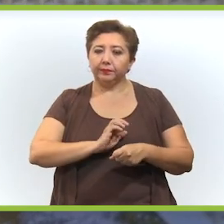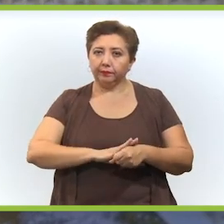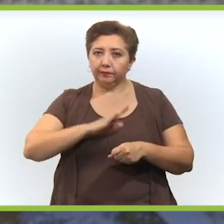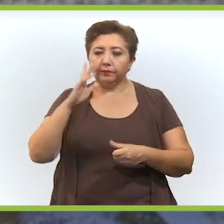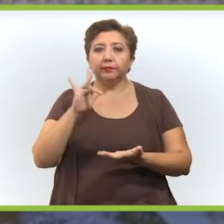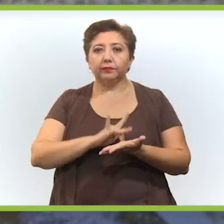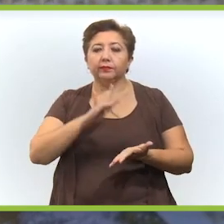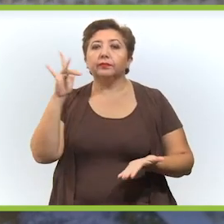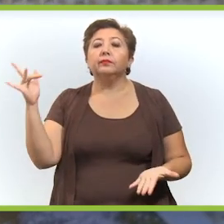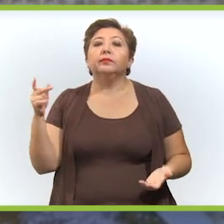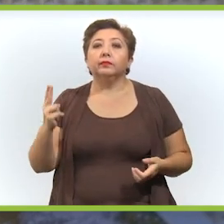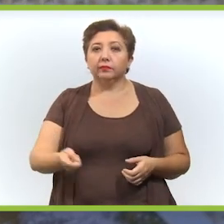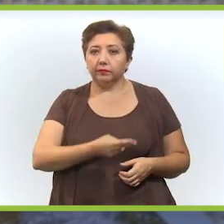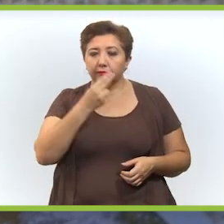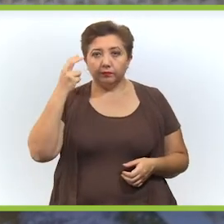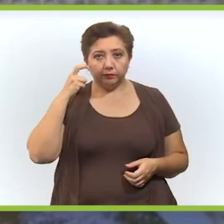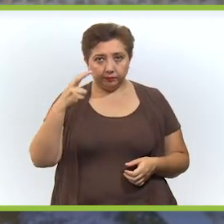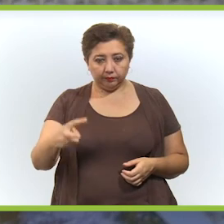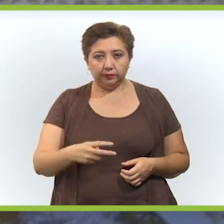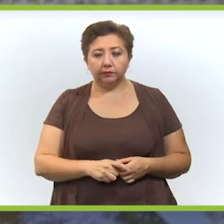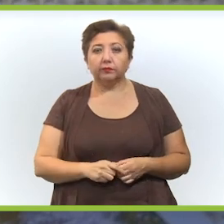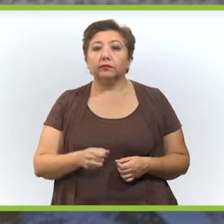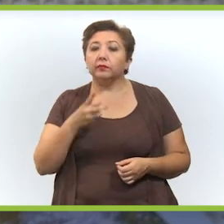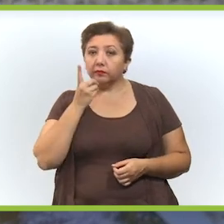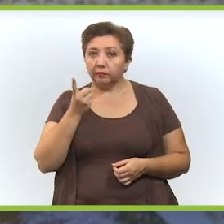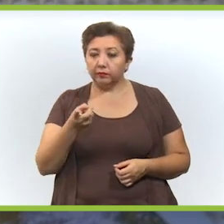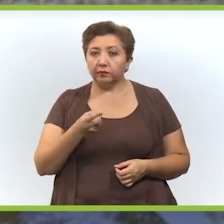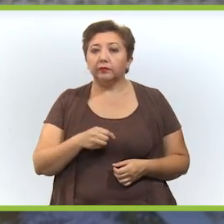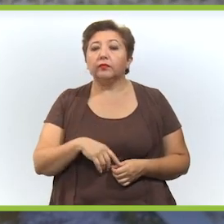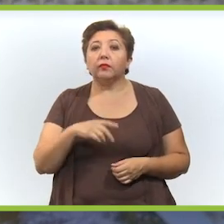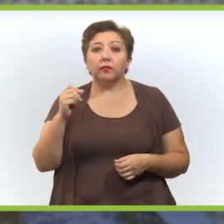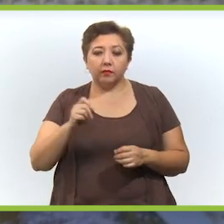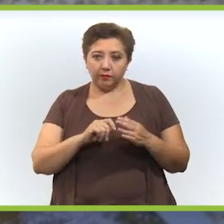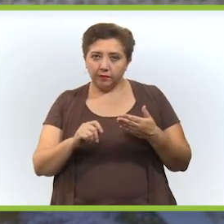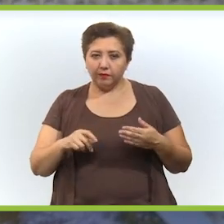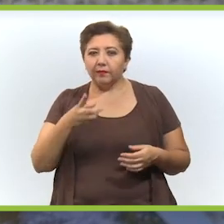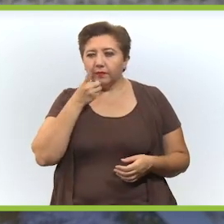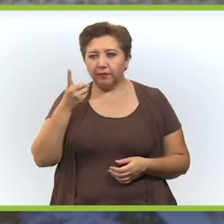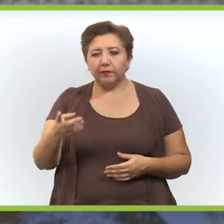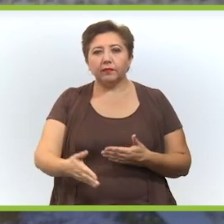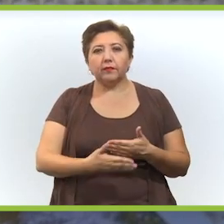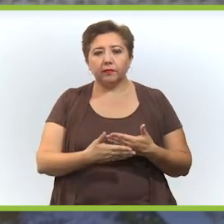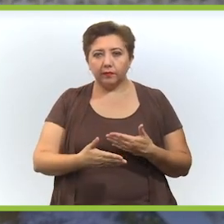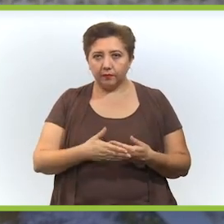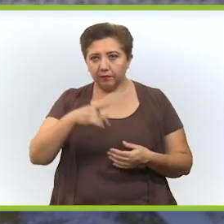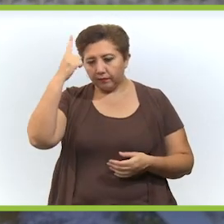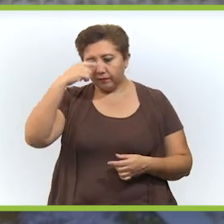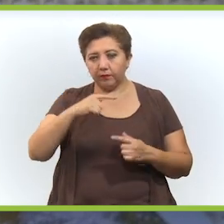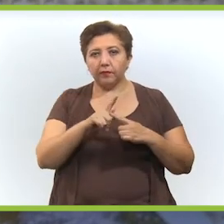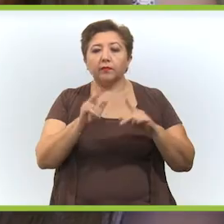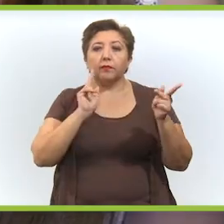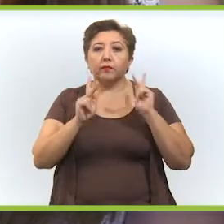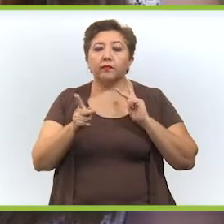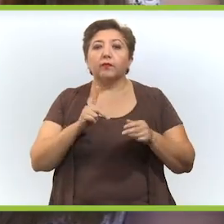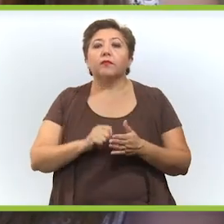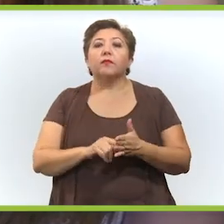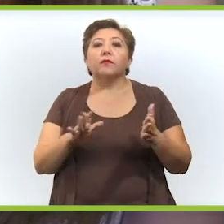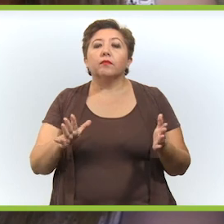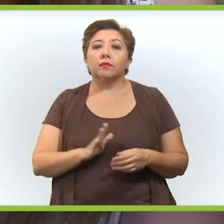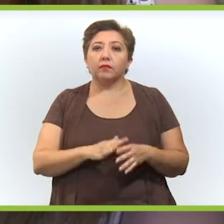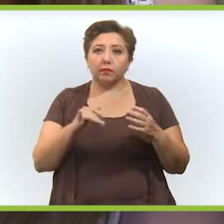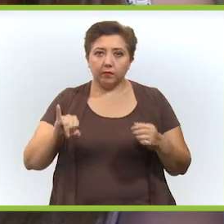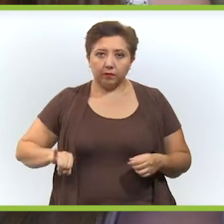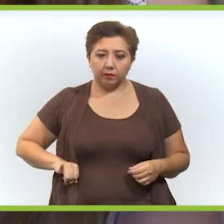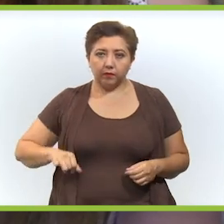por acompañarnos una semana más. Gracias también a ustedes que nos ven y que comparten sus comentarios. Nos vemos hasta la próxima para seguir